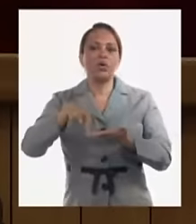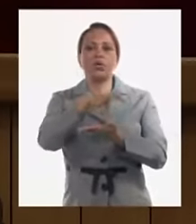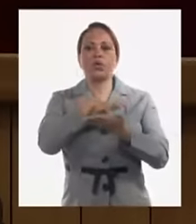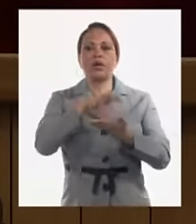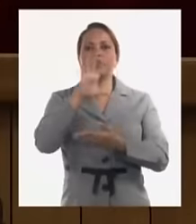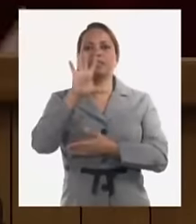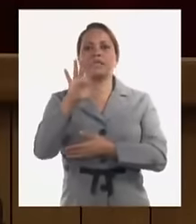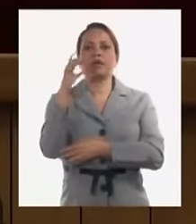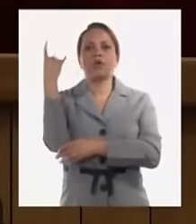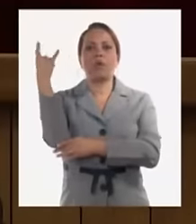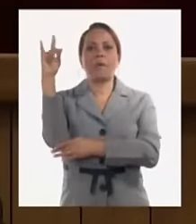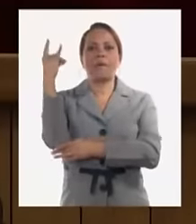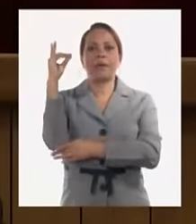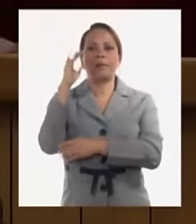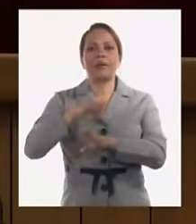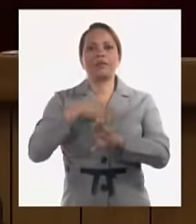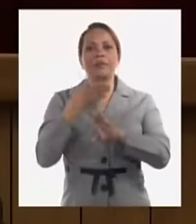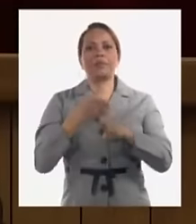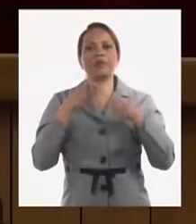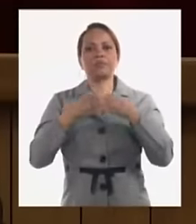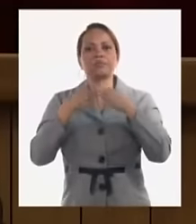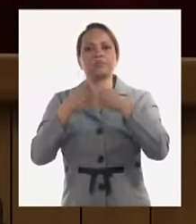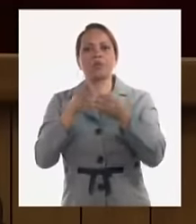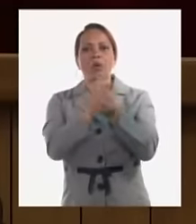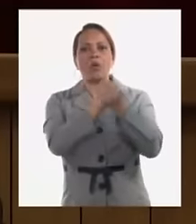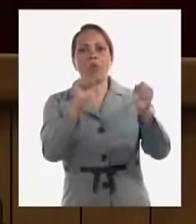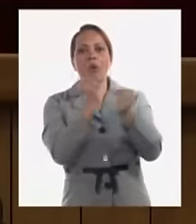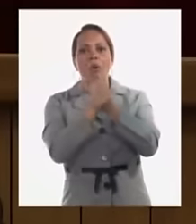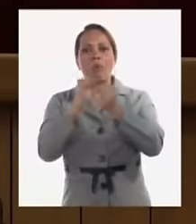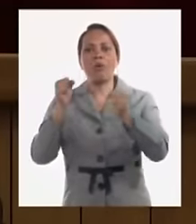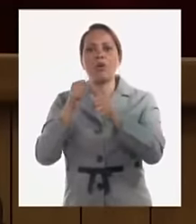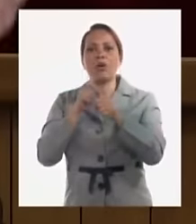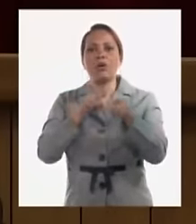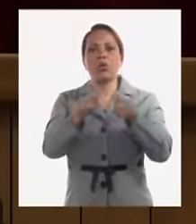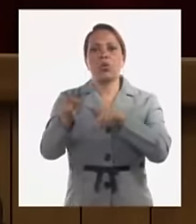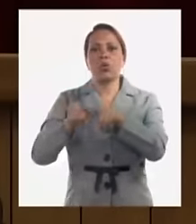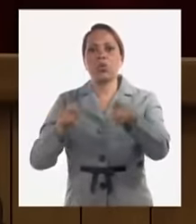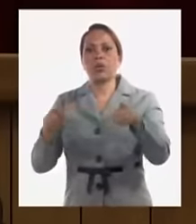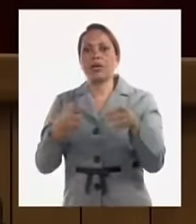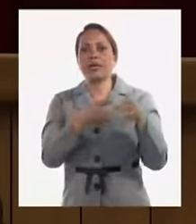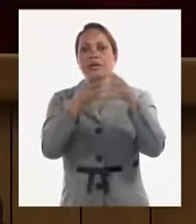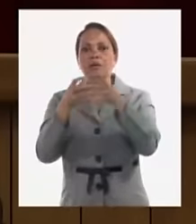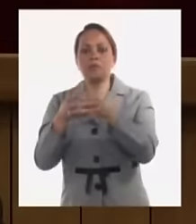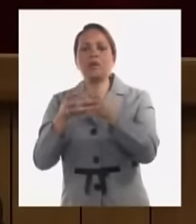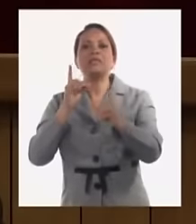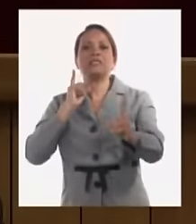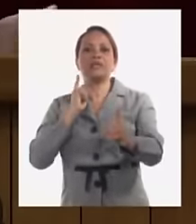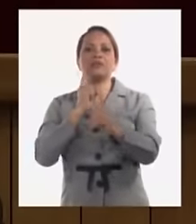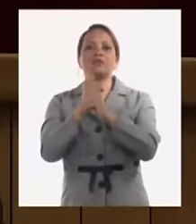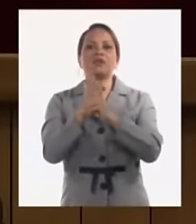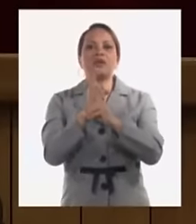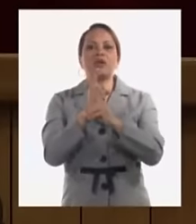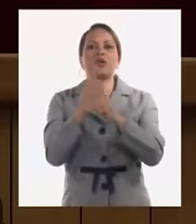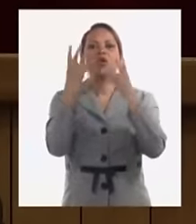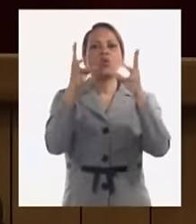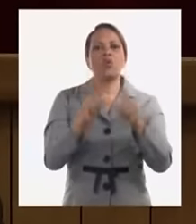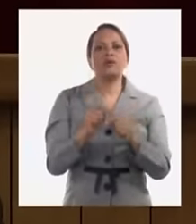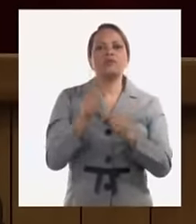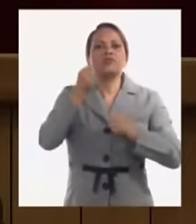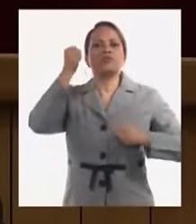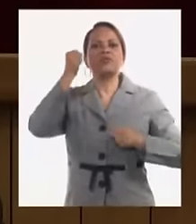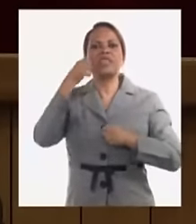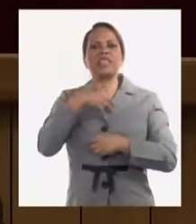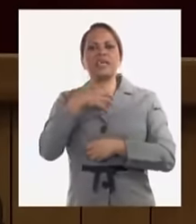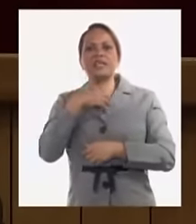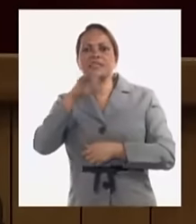desembarcar después del bombardeo después de dispersarse las tropas se juntaron ¿cuántos fusiles tiene? siete y